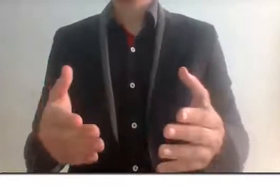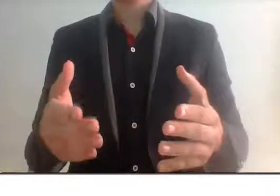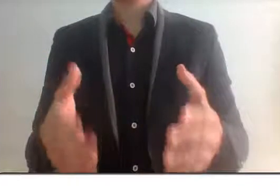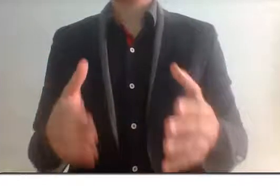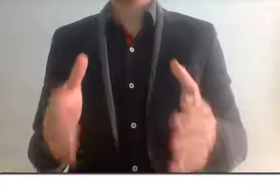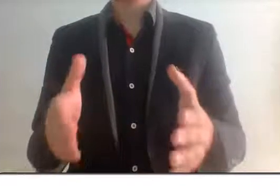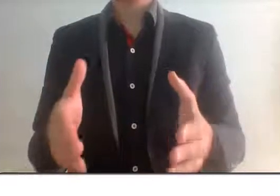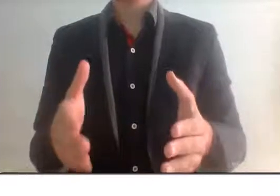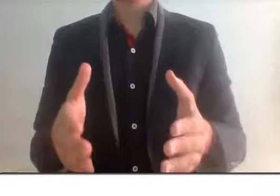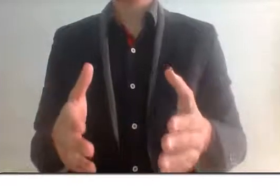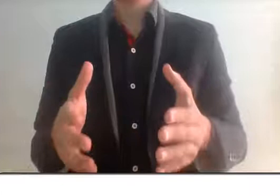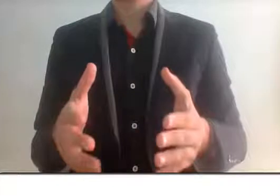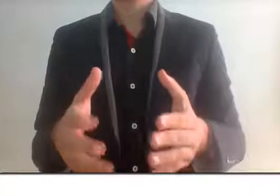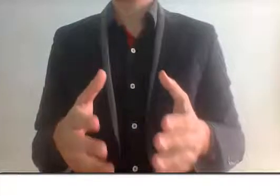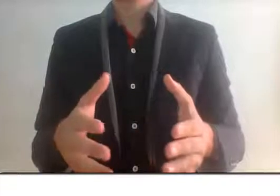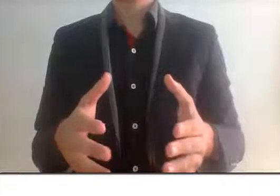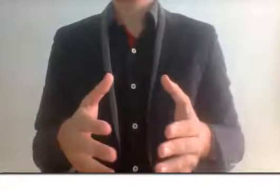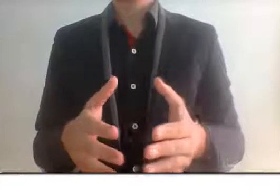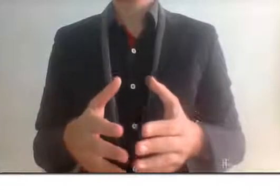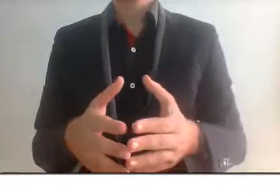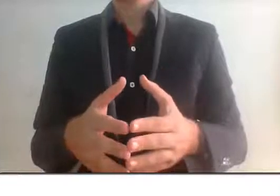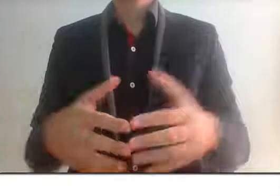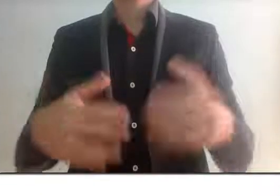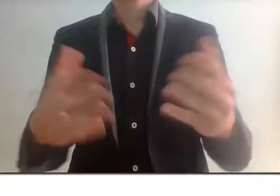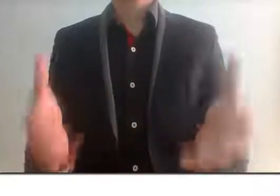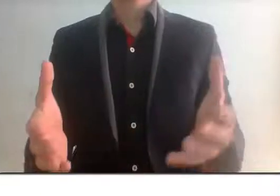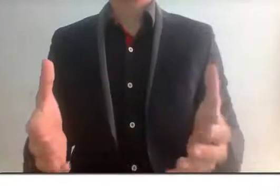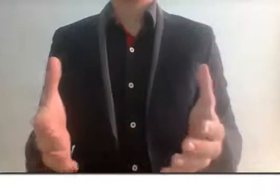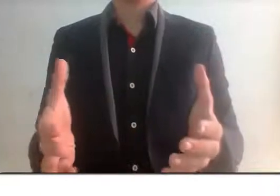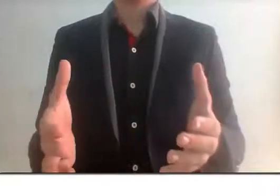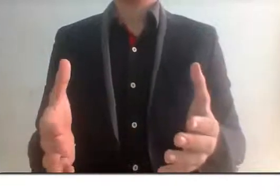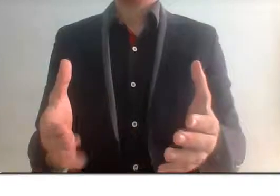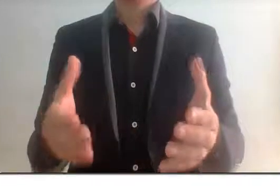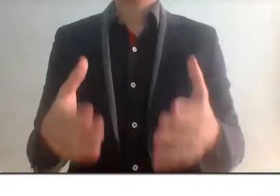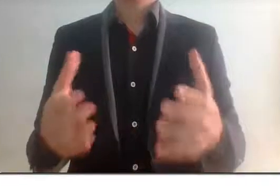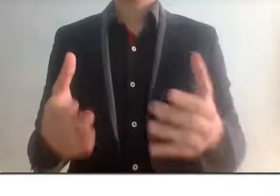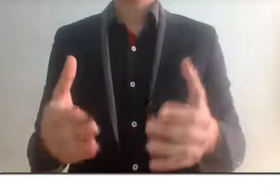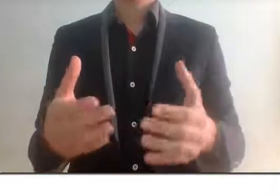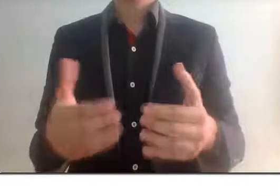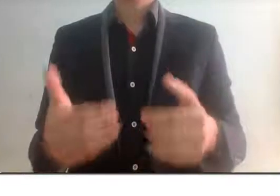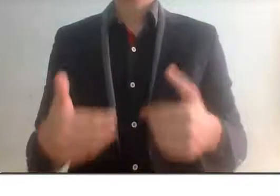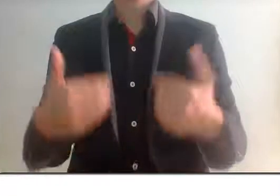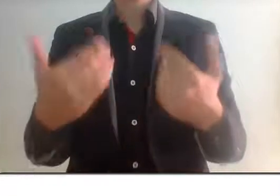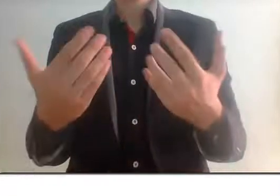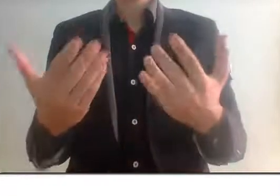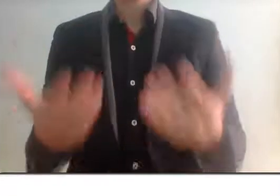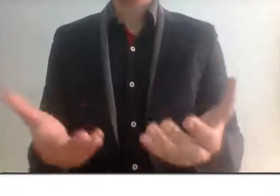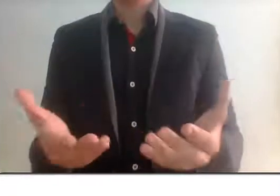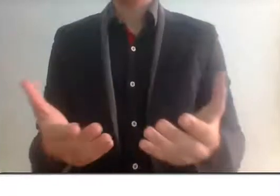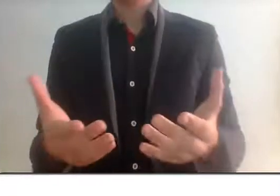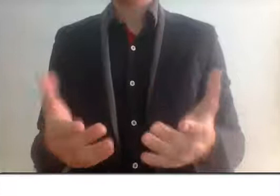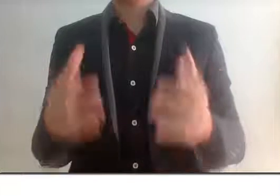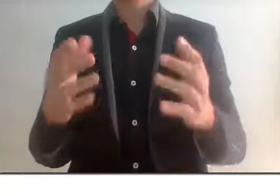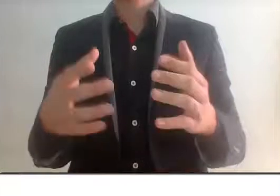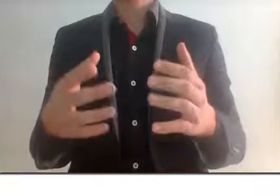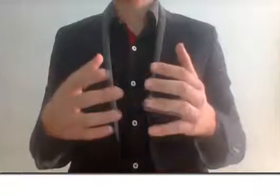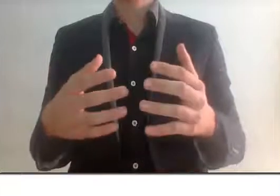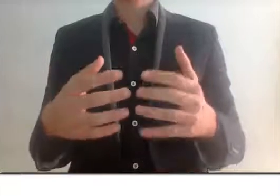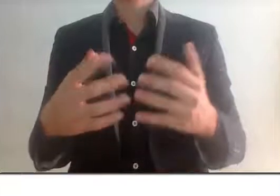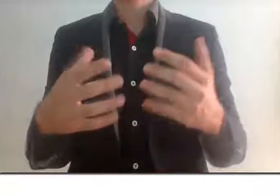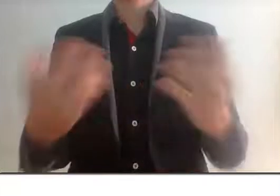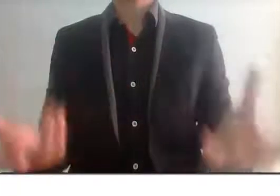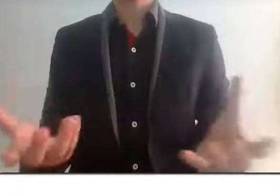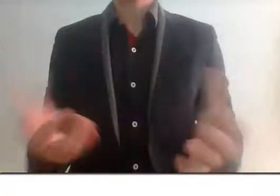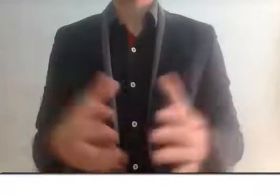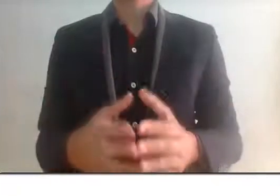trabajar porque en ese momento todavía no tienen ni siquiera la madurez para hacerlo, ahí lo que tienen que enfocarse es a estudiar, es a